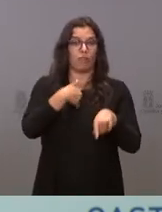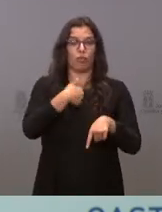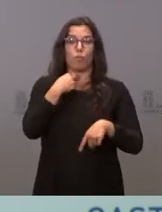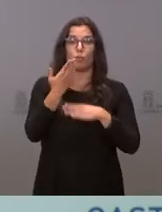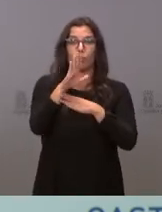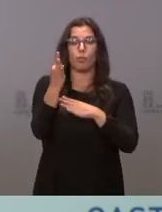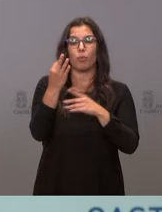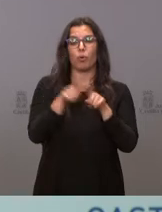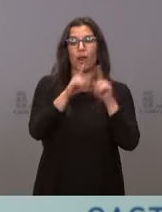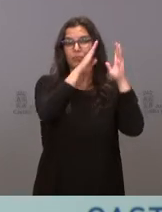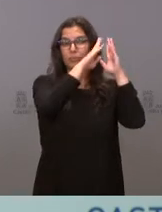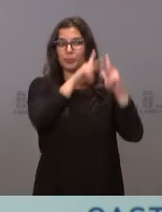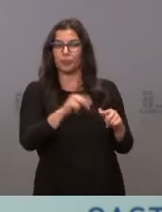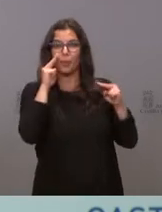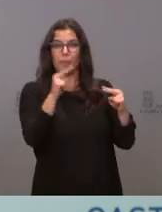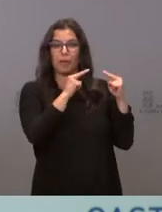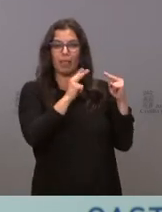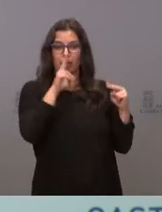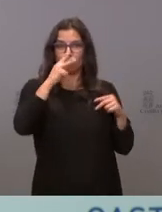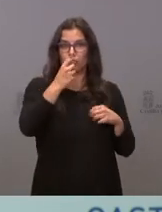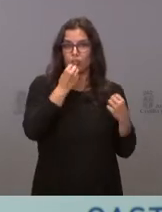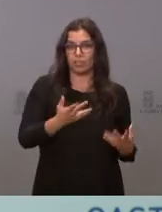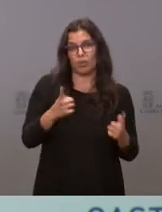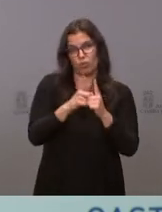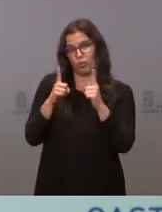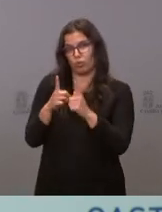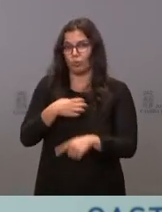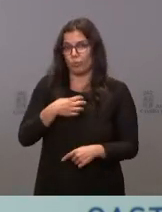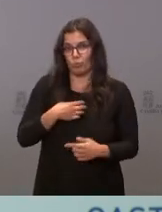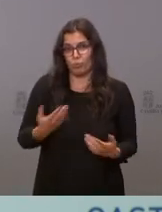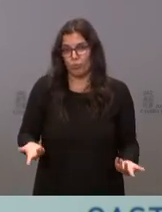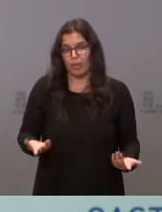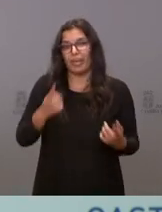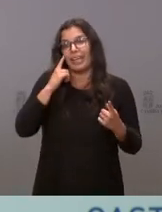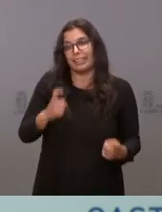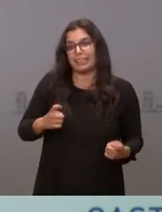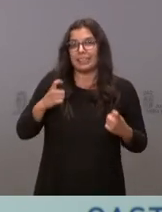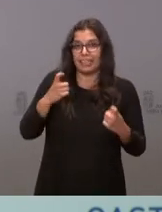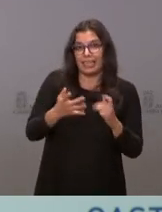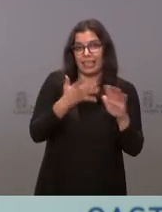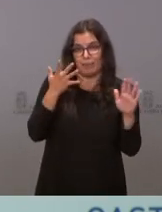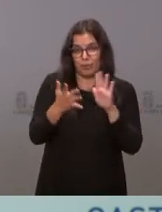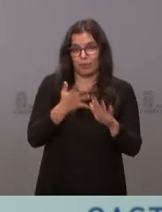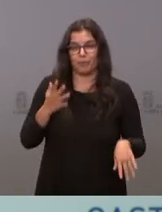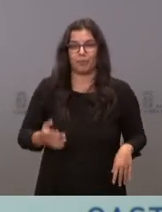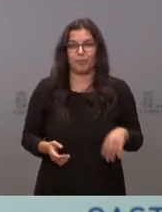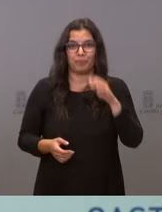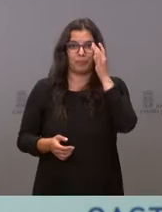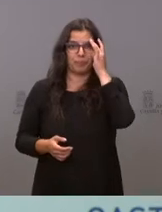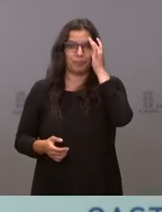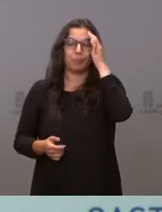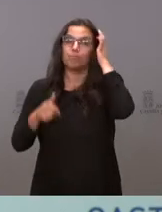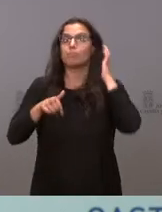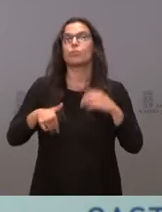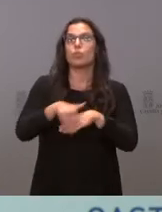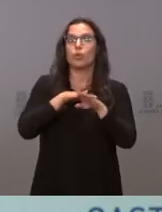años, intentar hacer un balance que no puede ser breve, desgraciadamente, pero lo intentaré hacer lo más rápidamente posible. Este es un gobierno